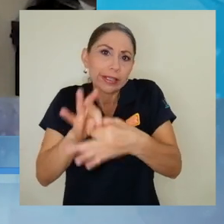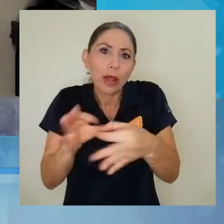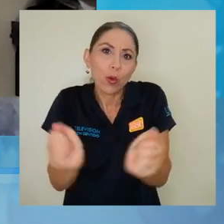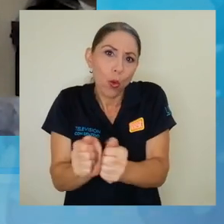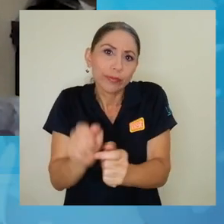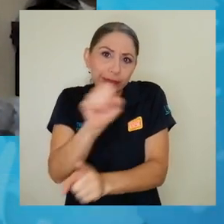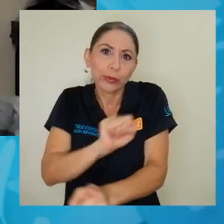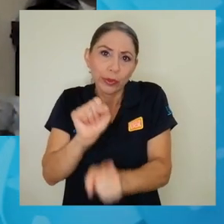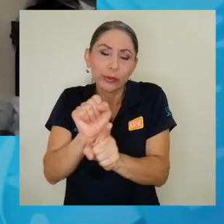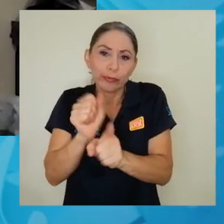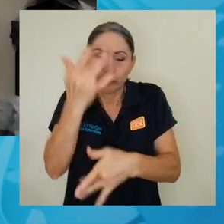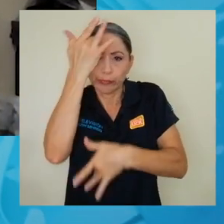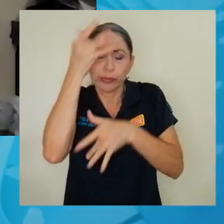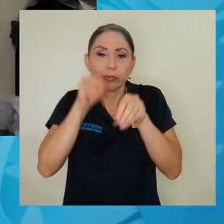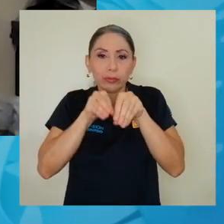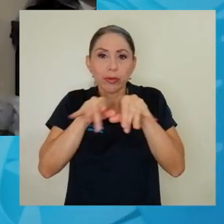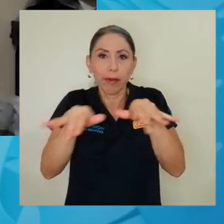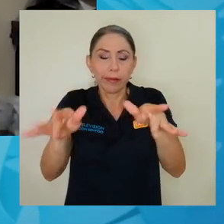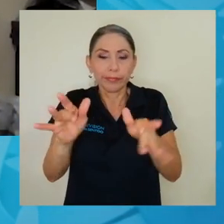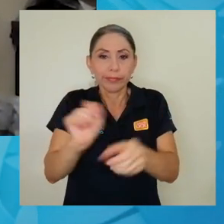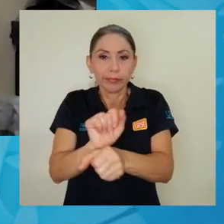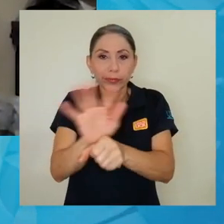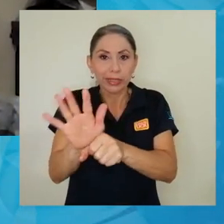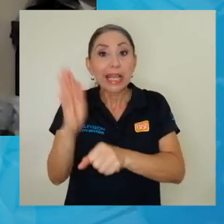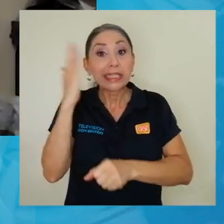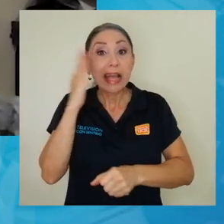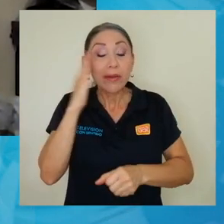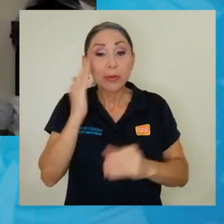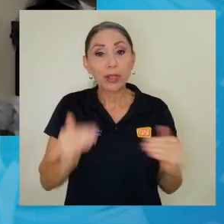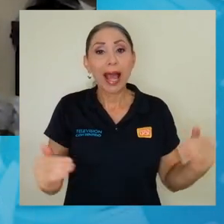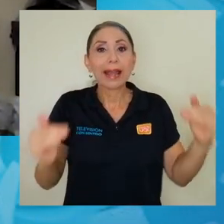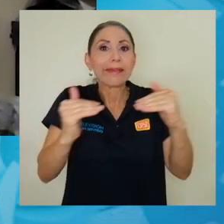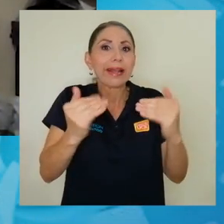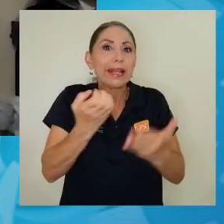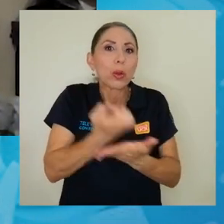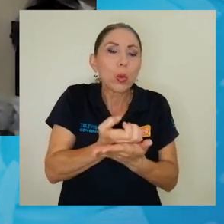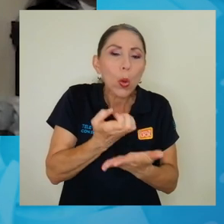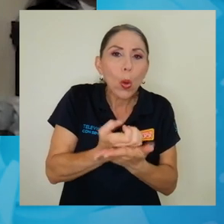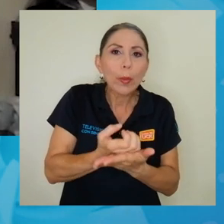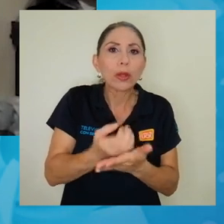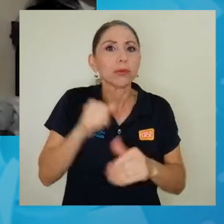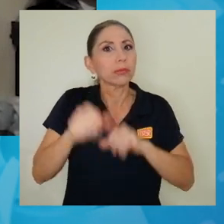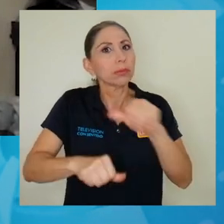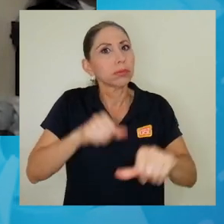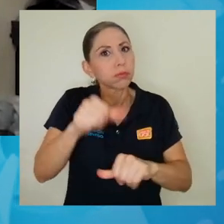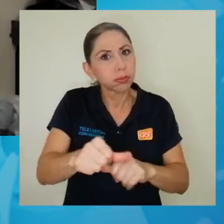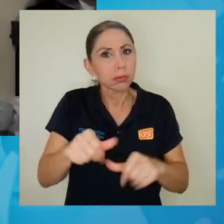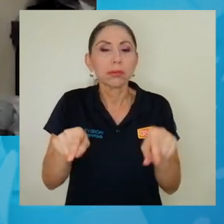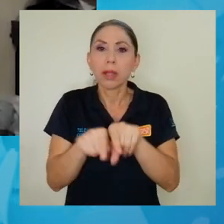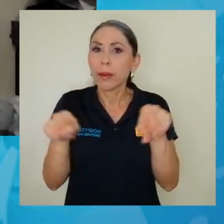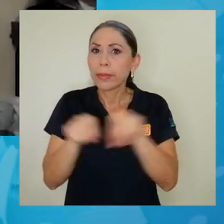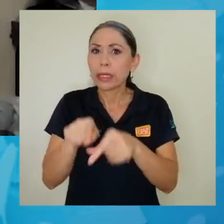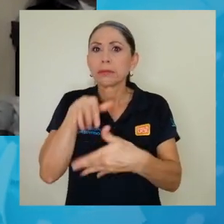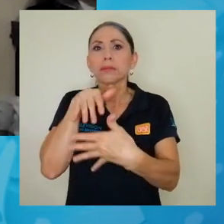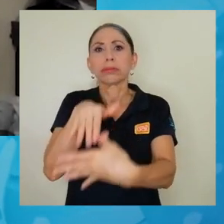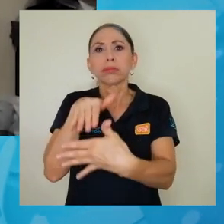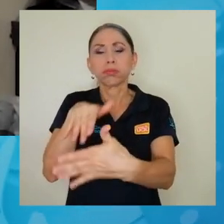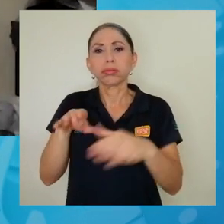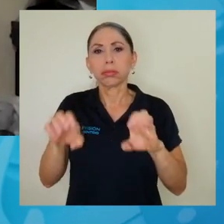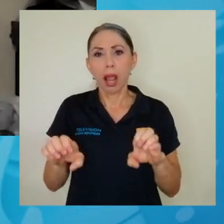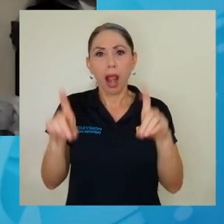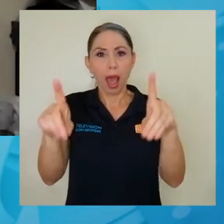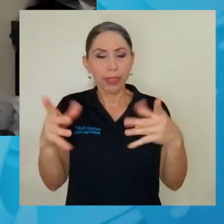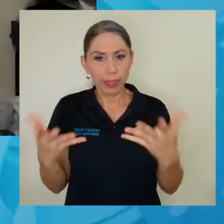ver con las condiciones de pandemia en las que estamos. Sabemos que el esfuerzo tanto a nivel económico como a nivel académico